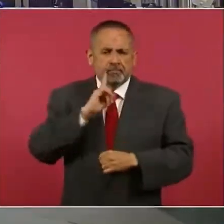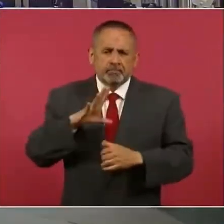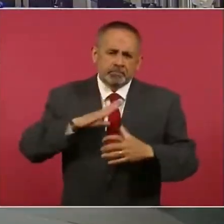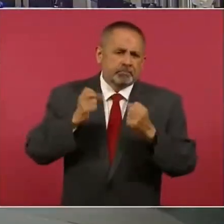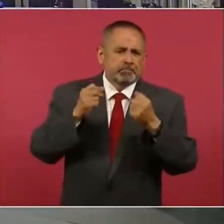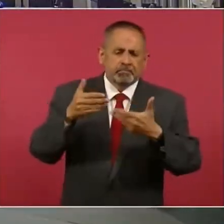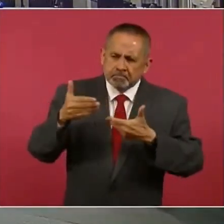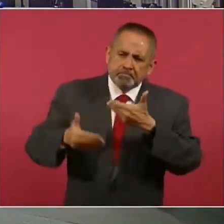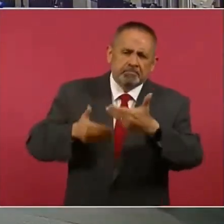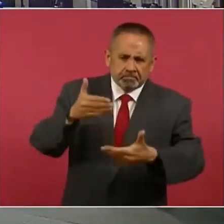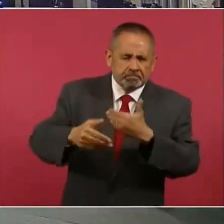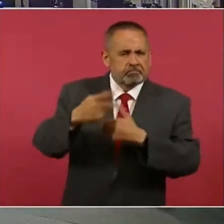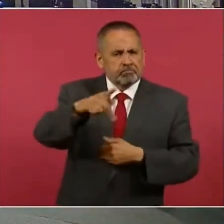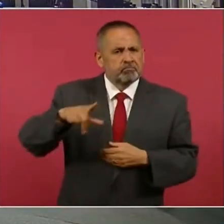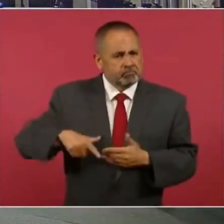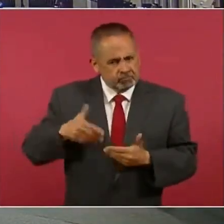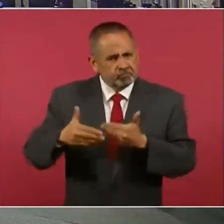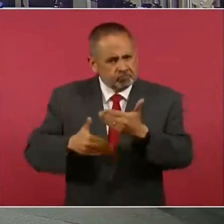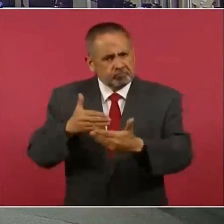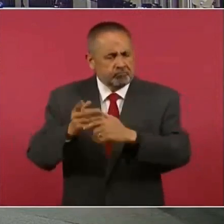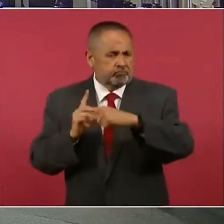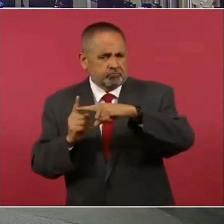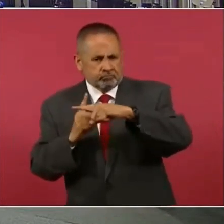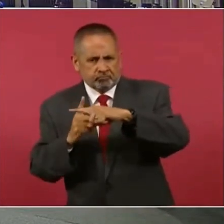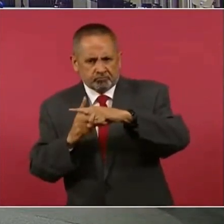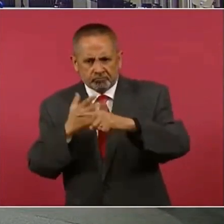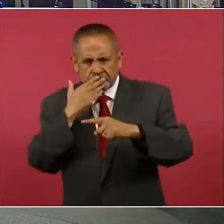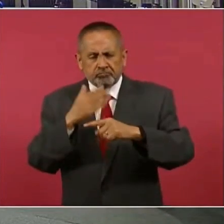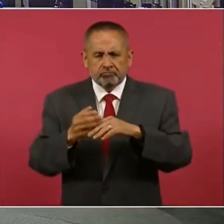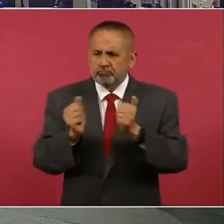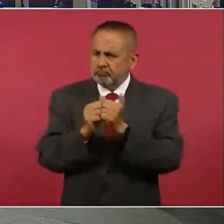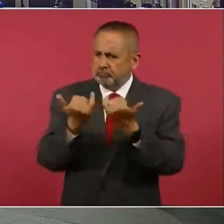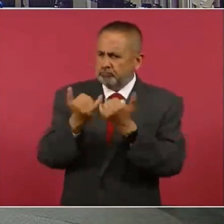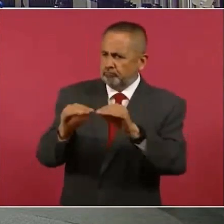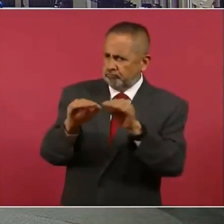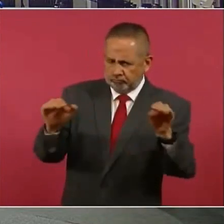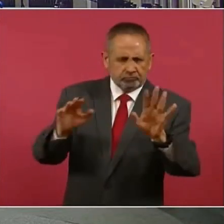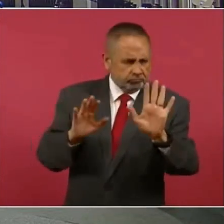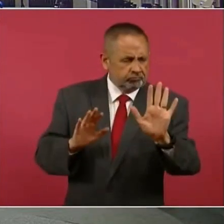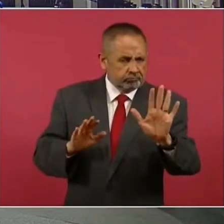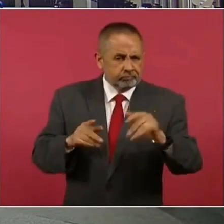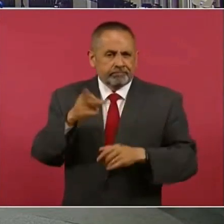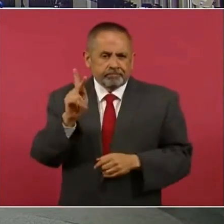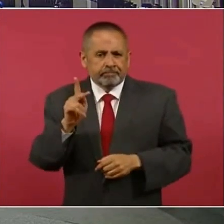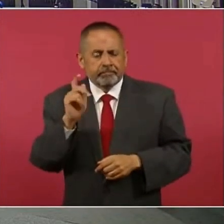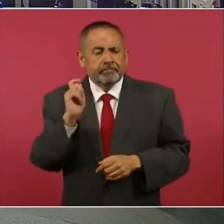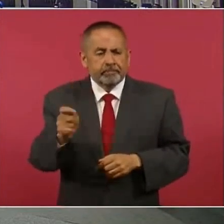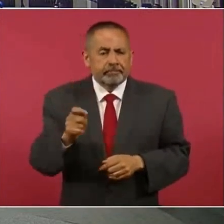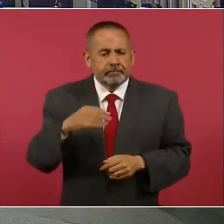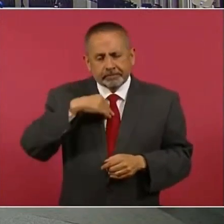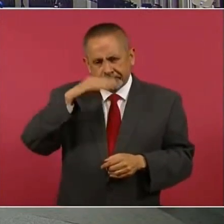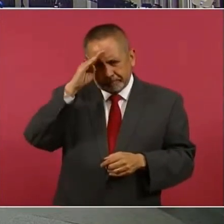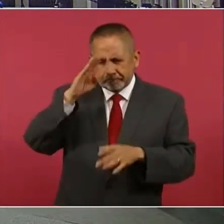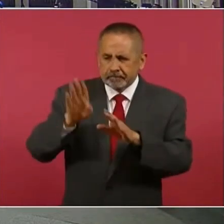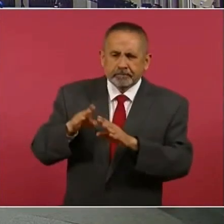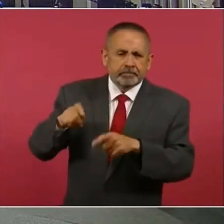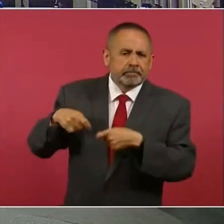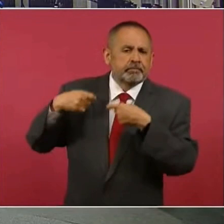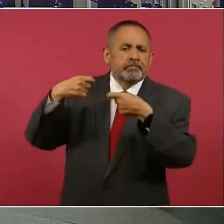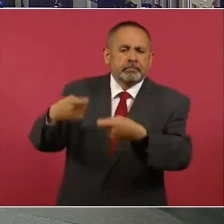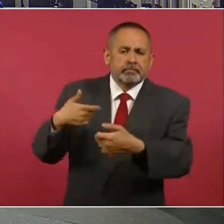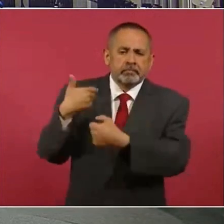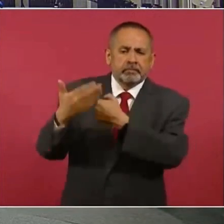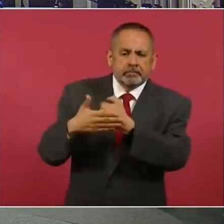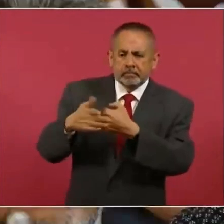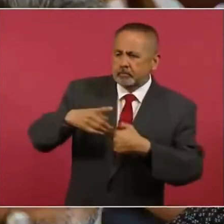muchos avances durante su gobierno, un gobierno equitativo, sin embargo, ¿cuál sería el legado que le deja